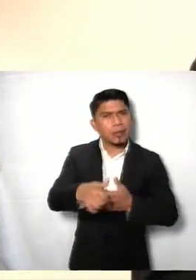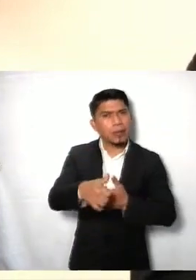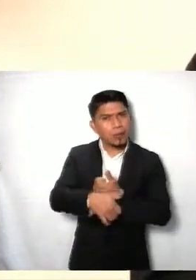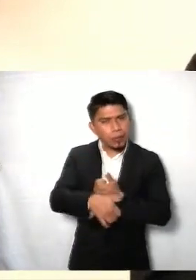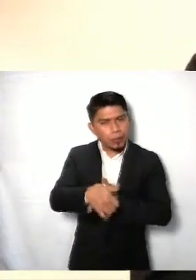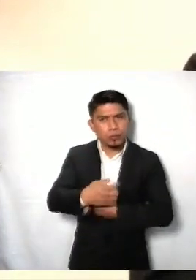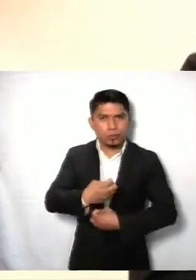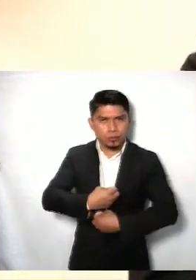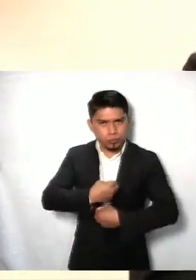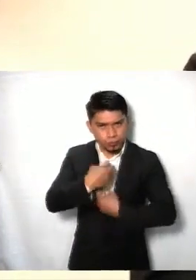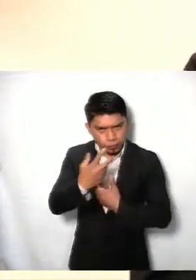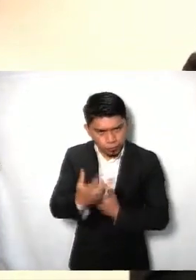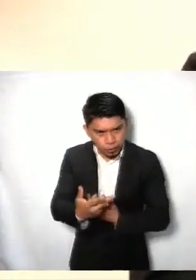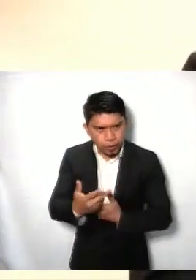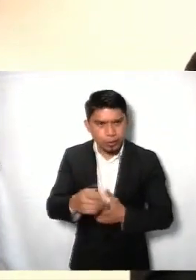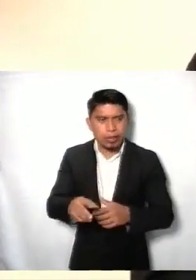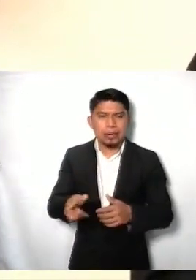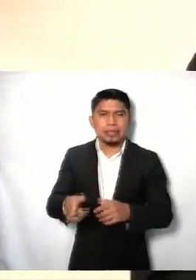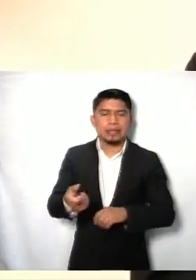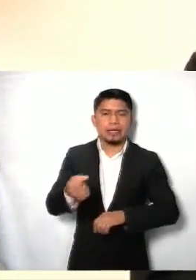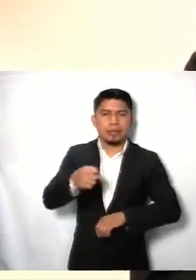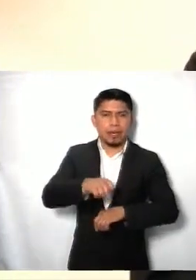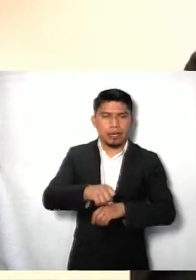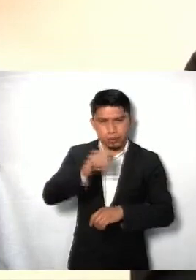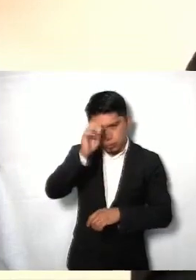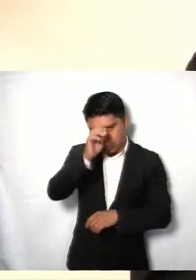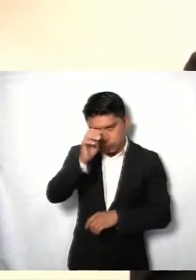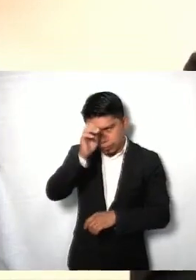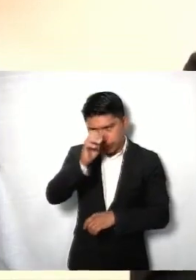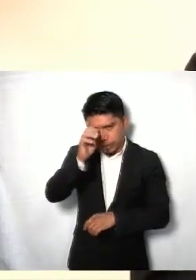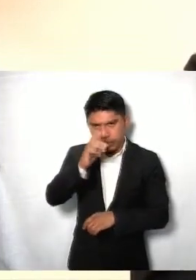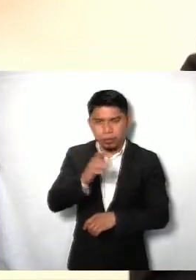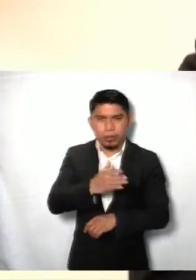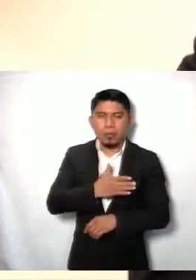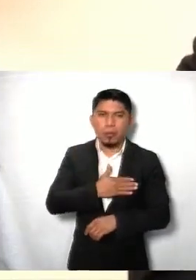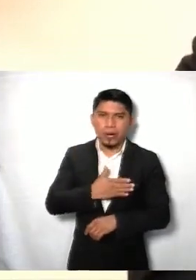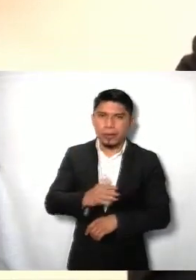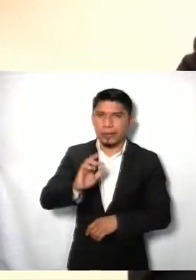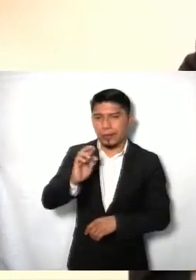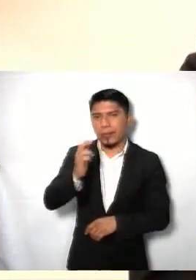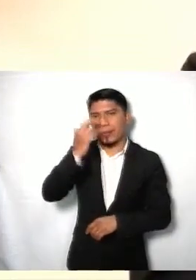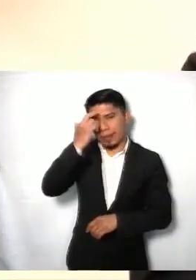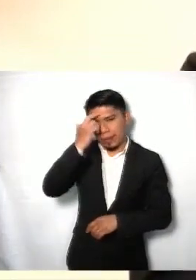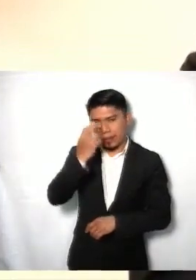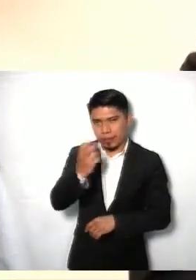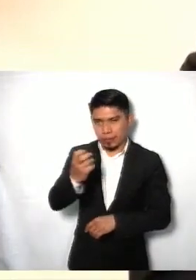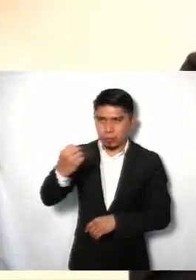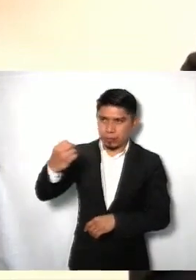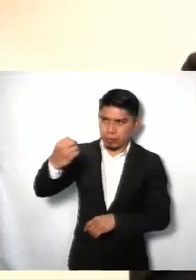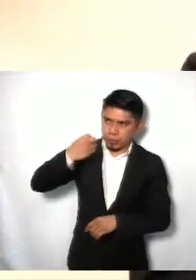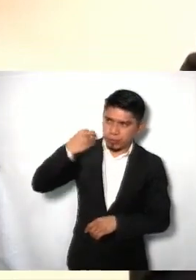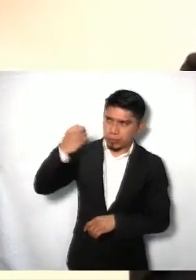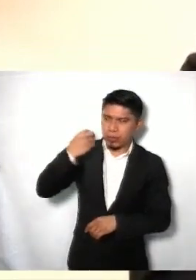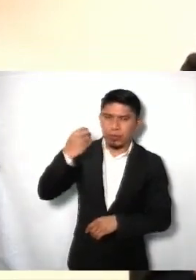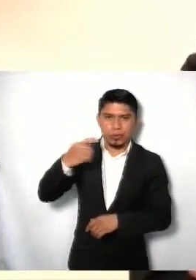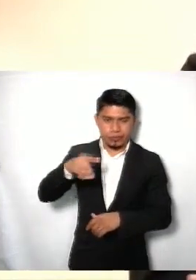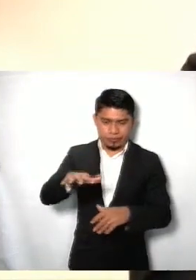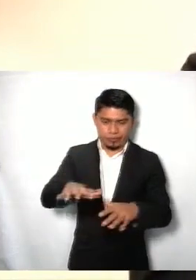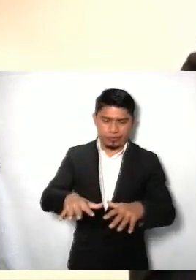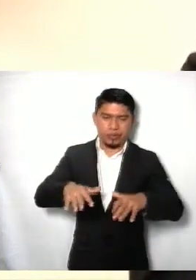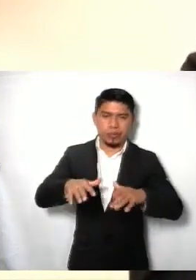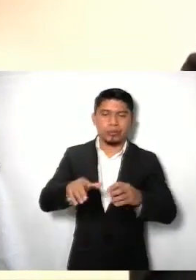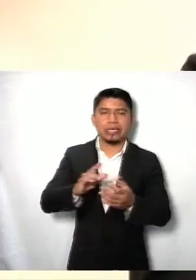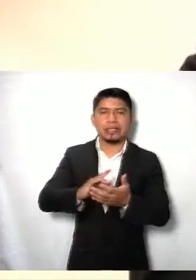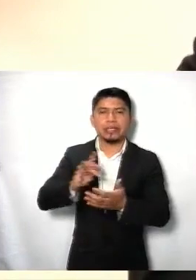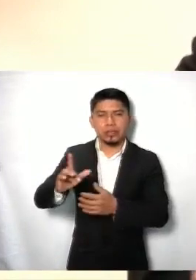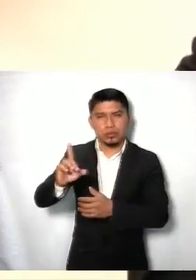concursos de oratoria, las semanas culturales, me trajo ahí buenos recuerdos haber visto el auditorio y pues muy contentos de